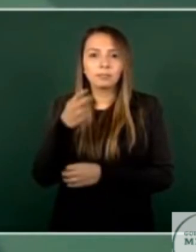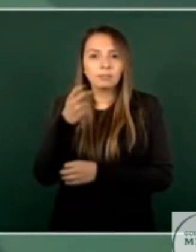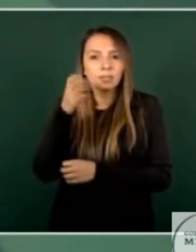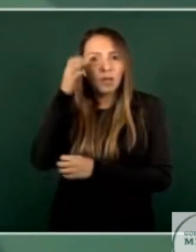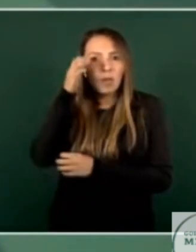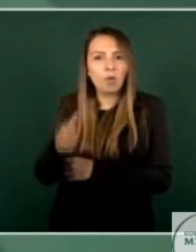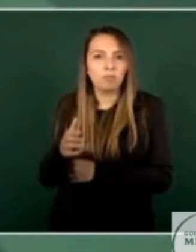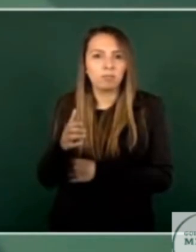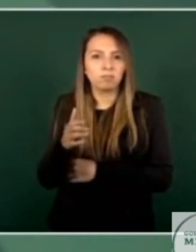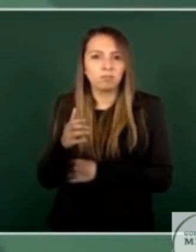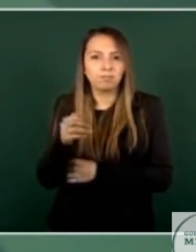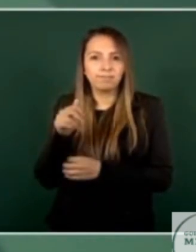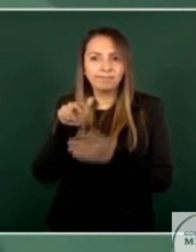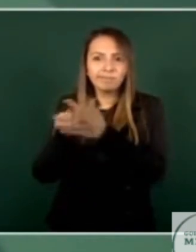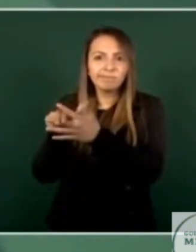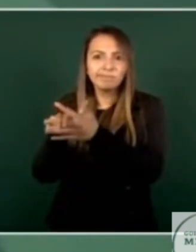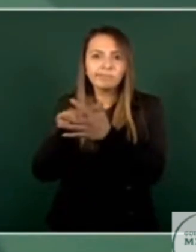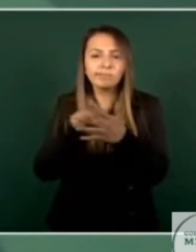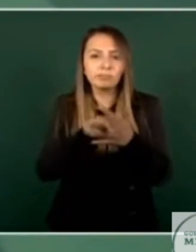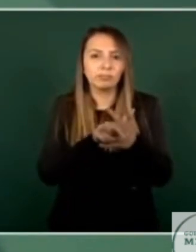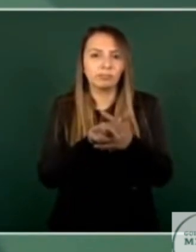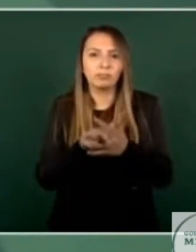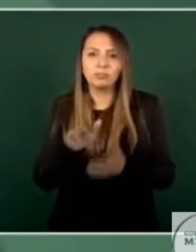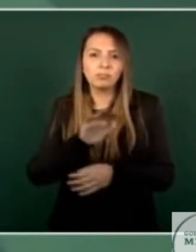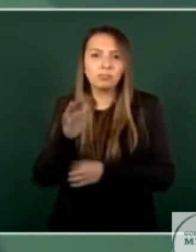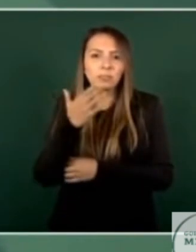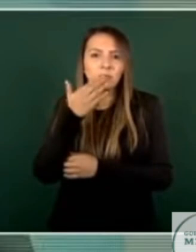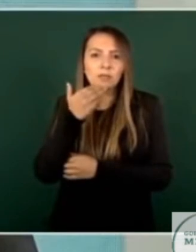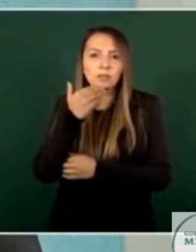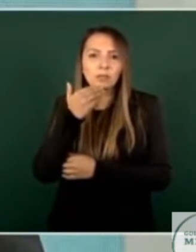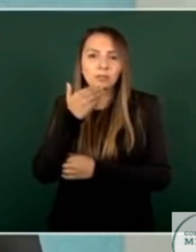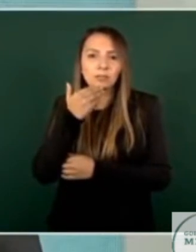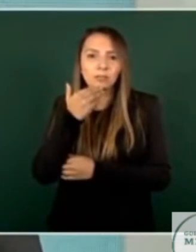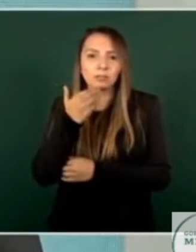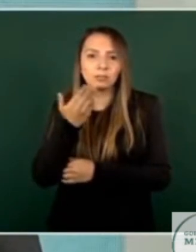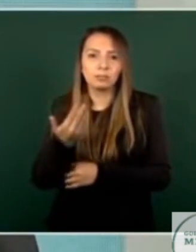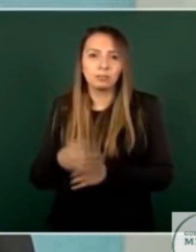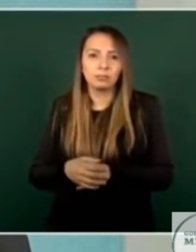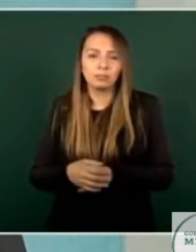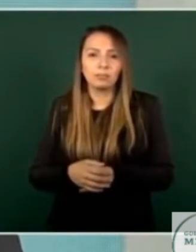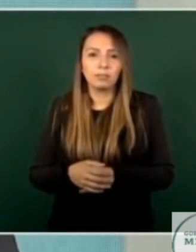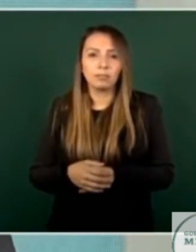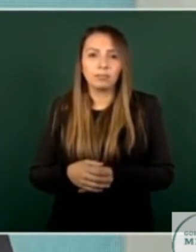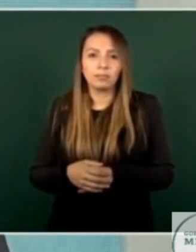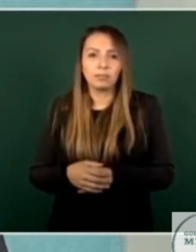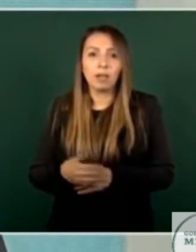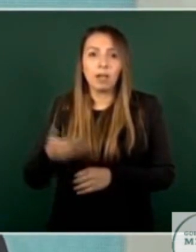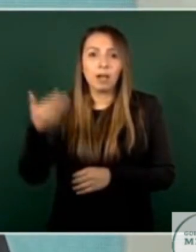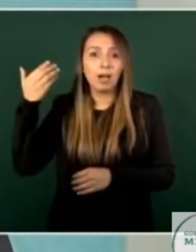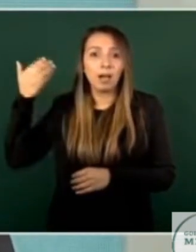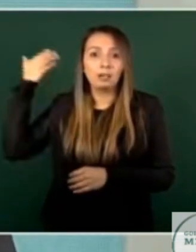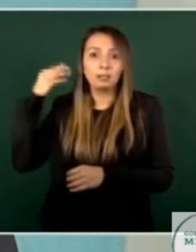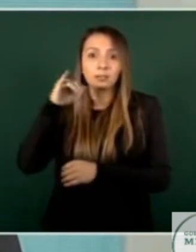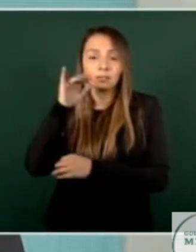que se presentó durante el periodo de Felipe